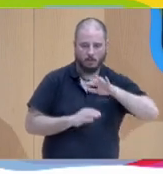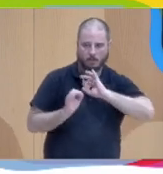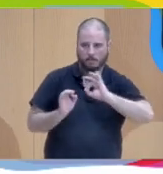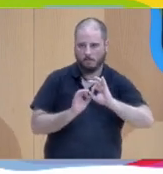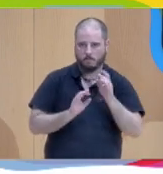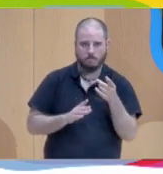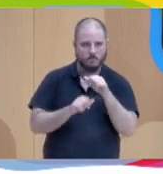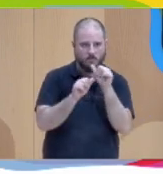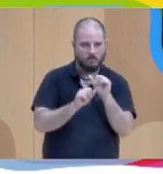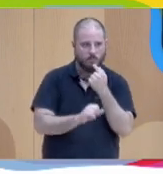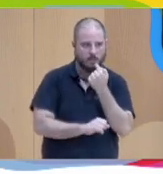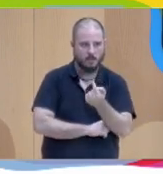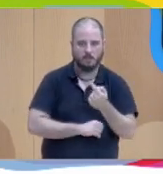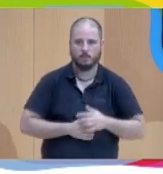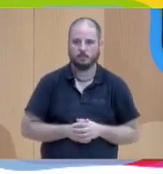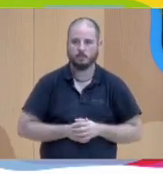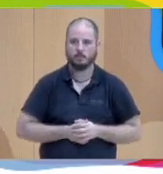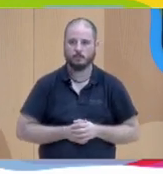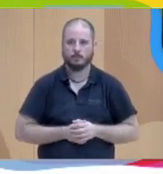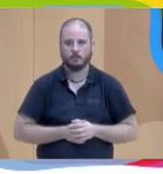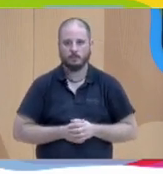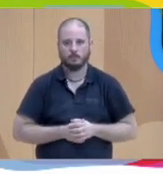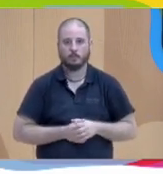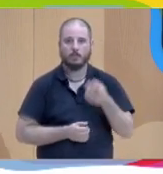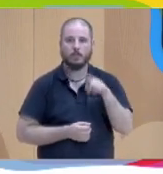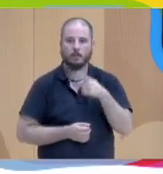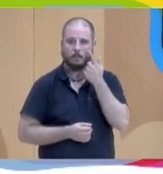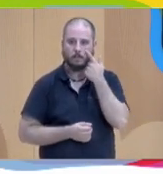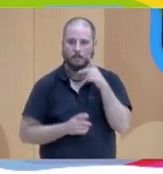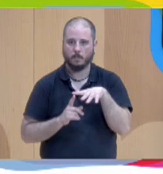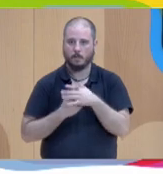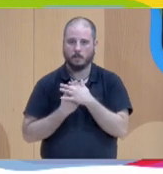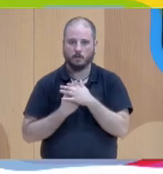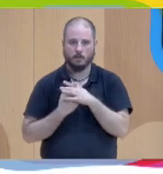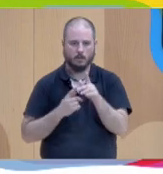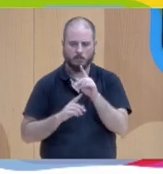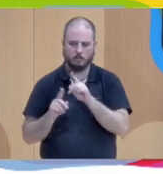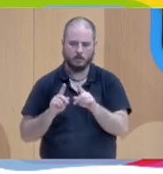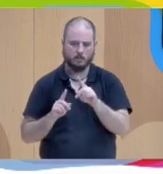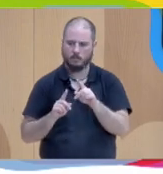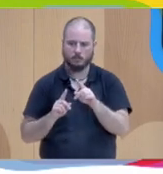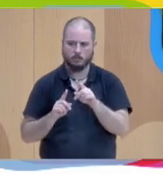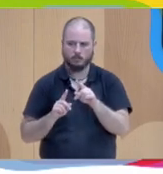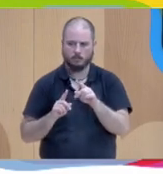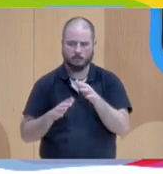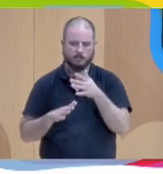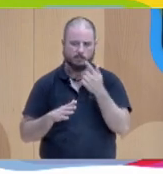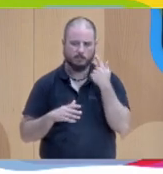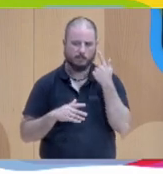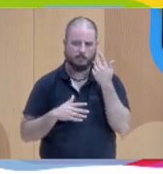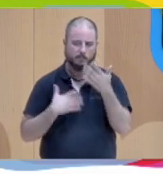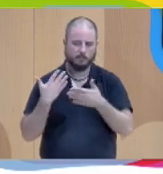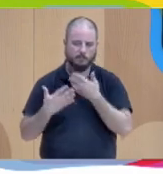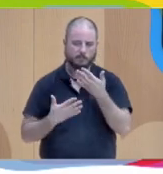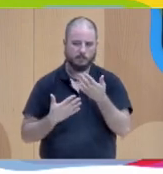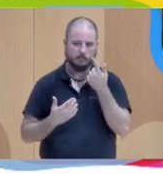Y por otro lado también la parte de ver las situaciones no como problemas sino depurar un poco todo eso y ver qué es realmente lo